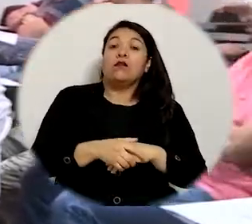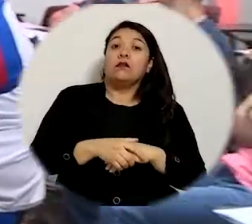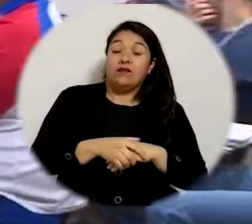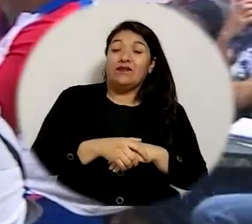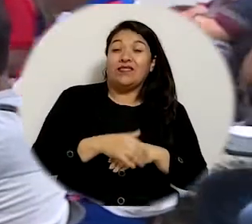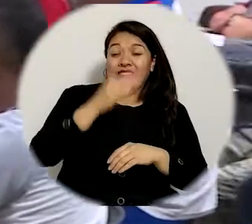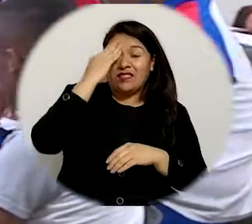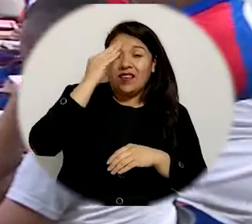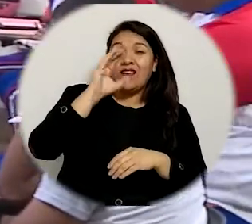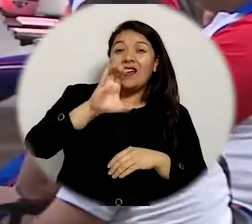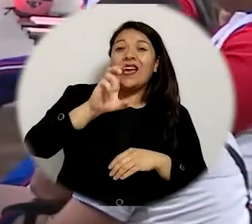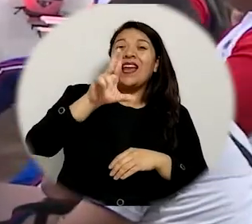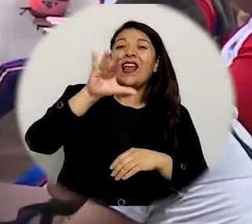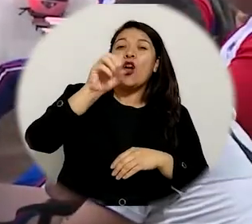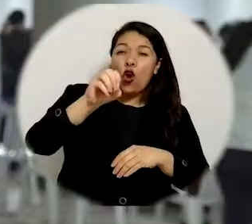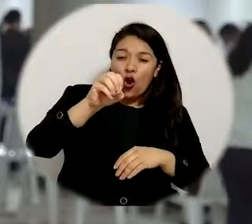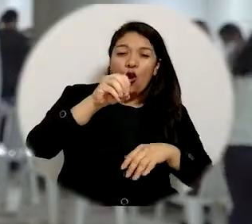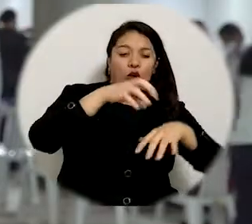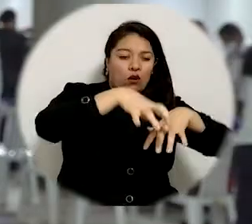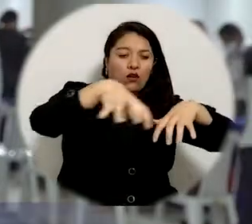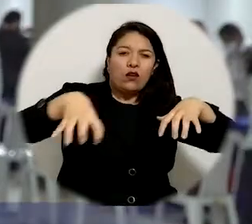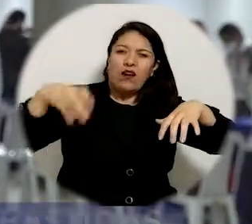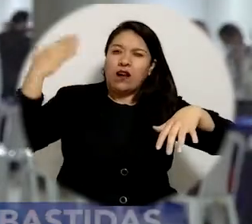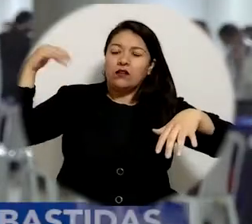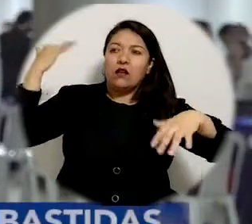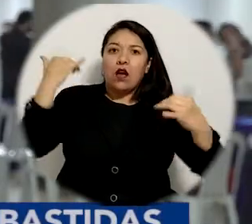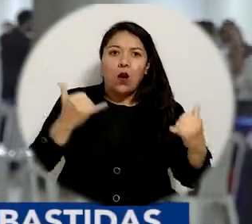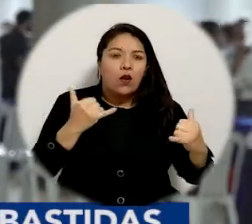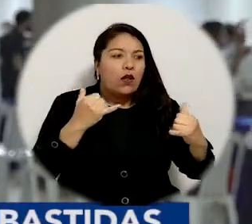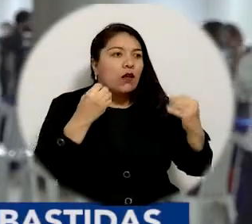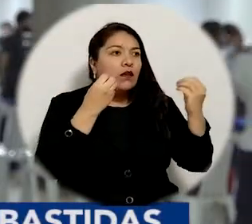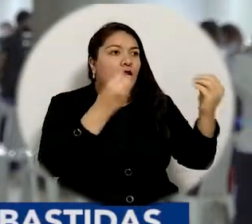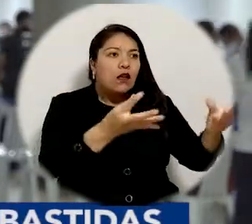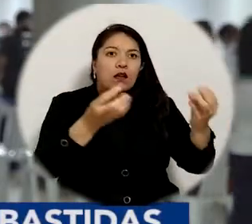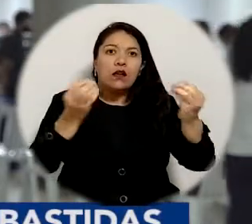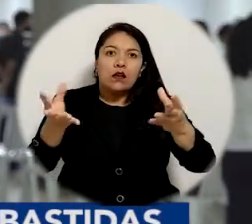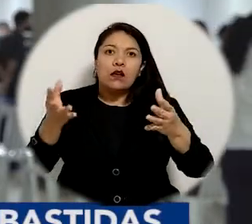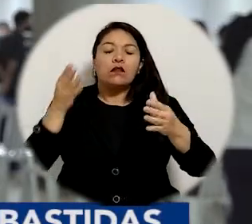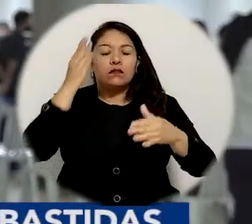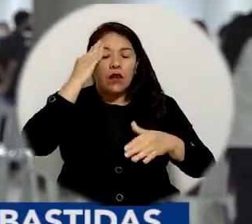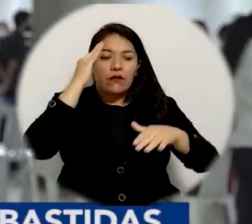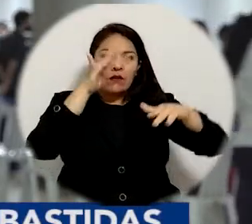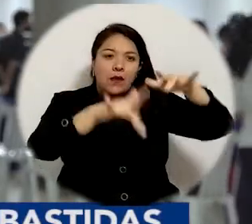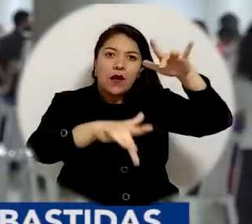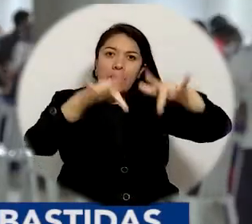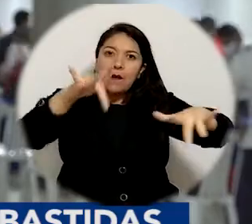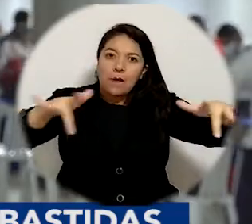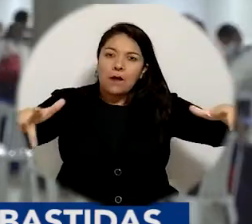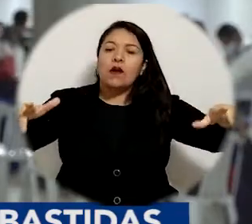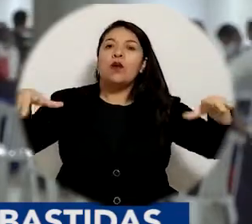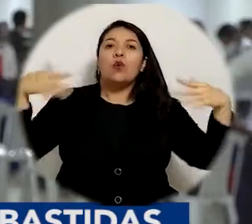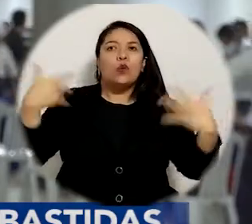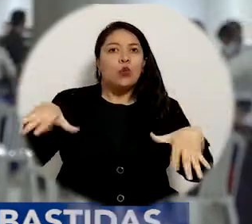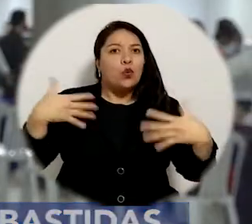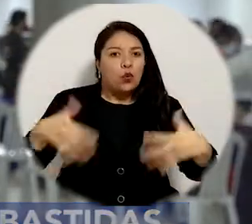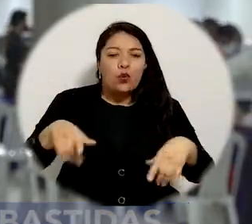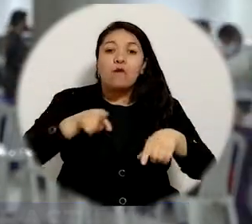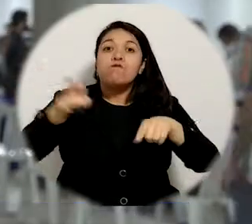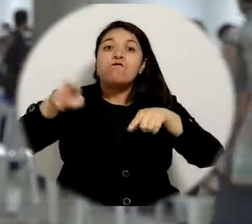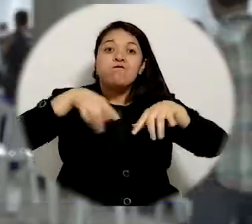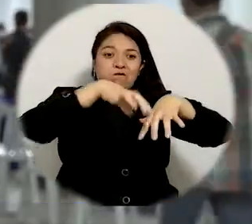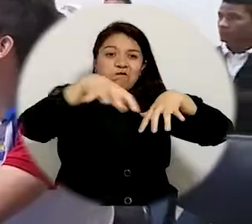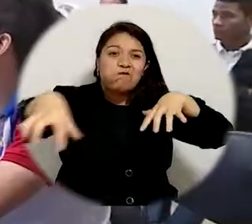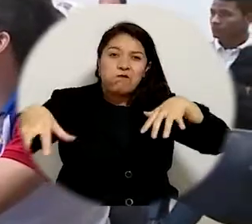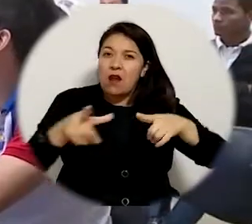estudiantes del CREO anteriormente no se sentían estudiantes de la universidad. Hoy los beneficios de los estudiantes de la presencial también les llega